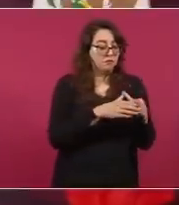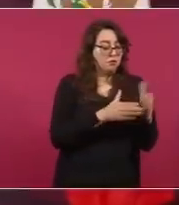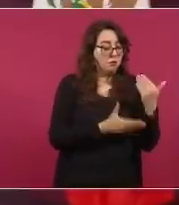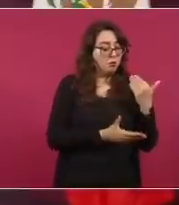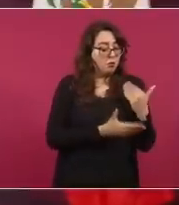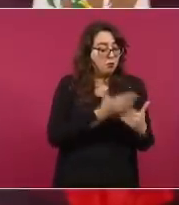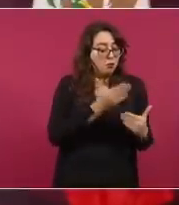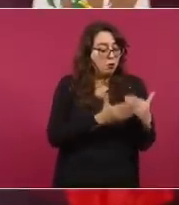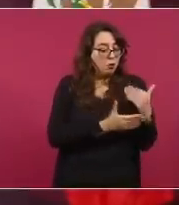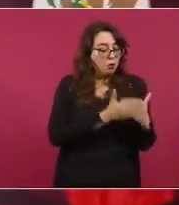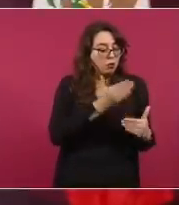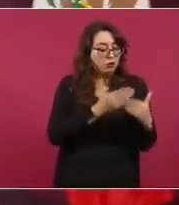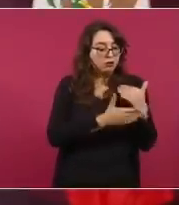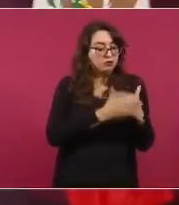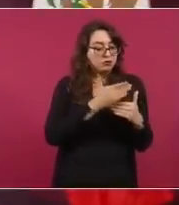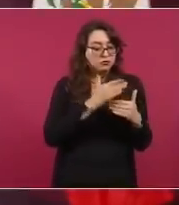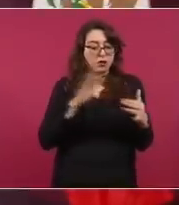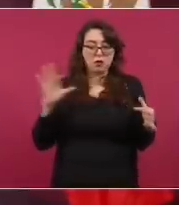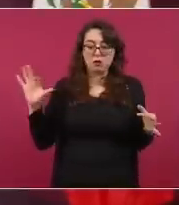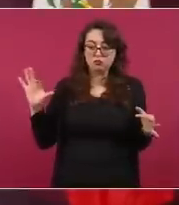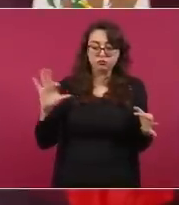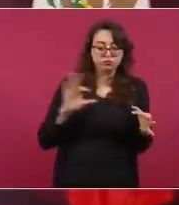no para defender al pueblo.